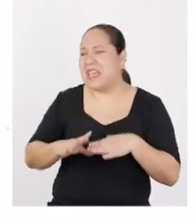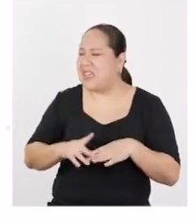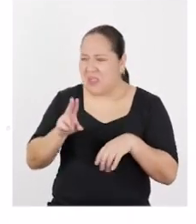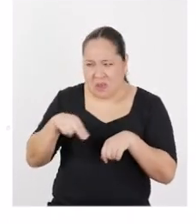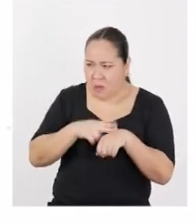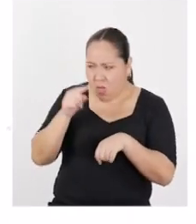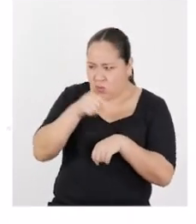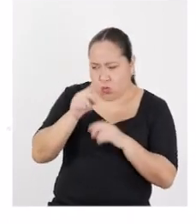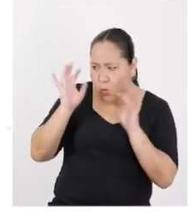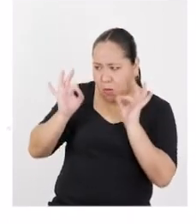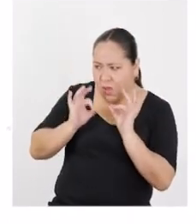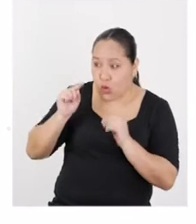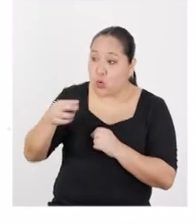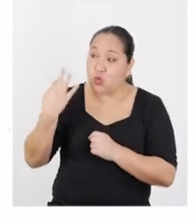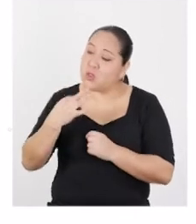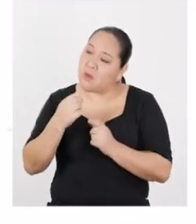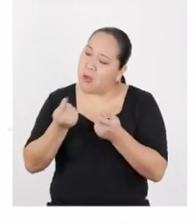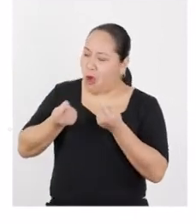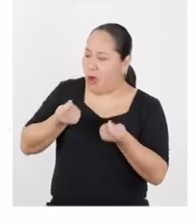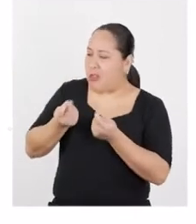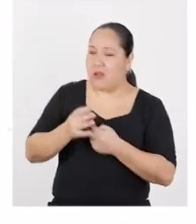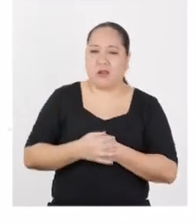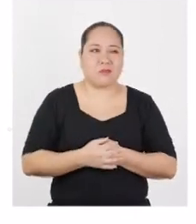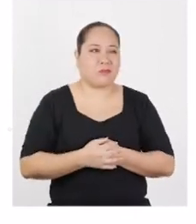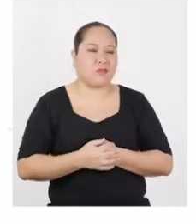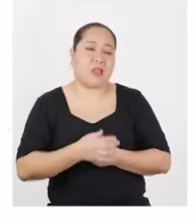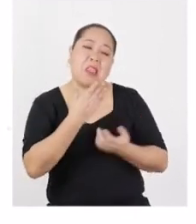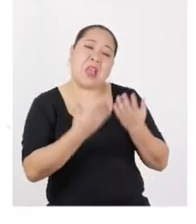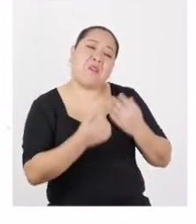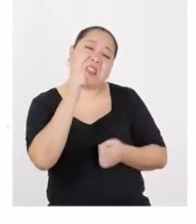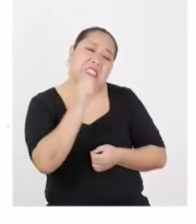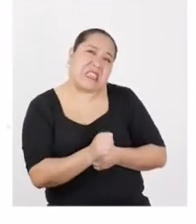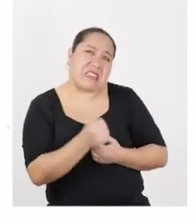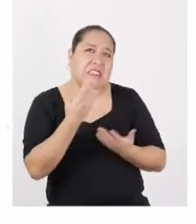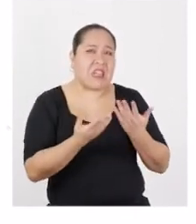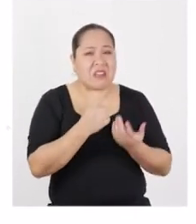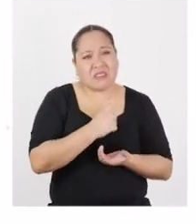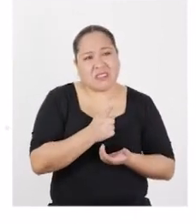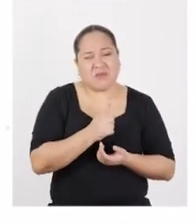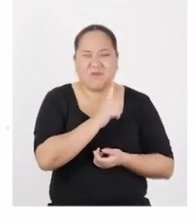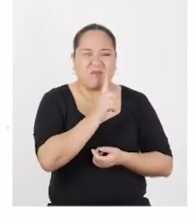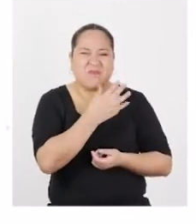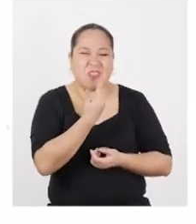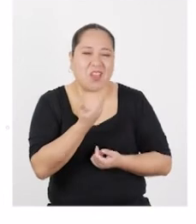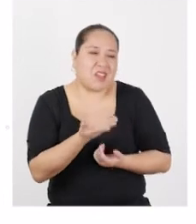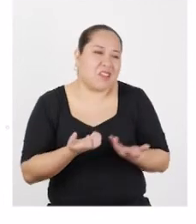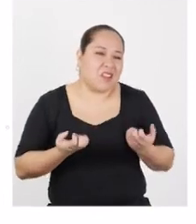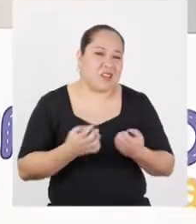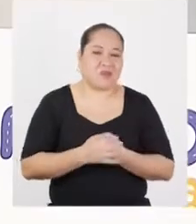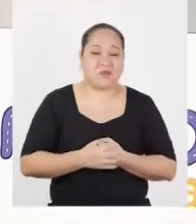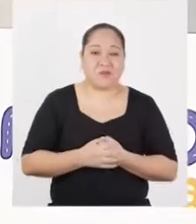nada. No es peligroso. Tú siempre estarás en control. Puede que tengas razón, pero igual no lo haré.